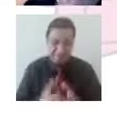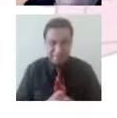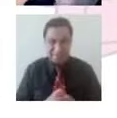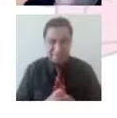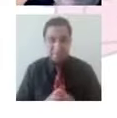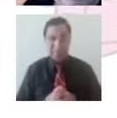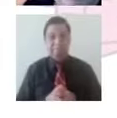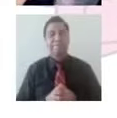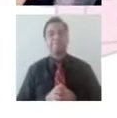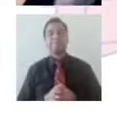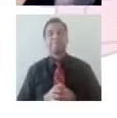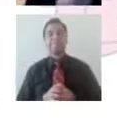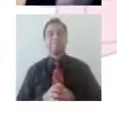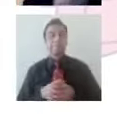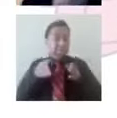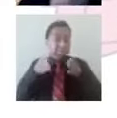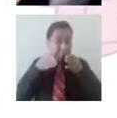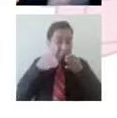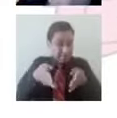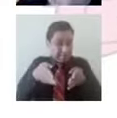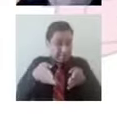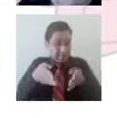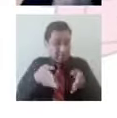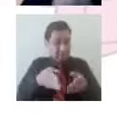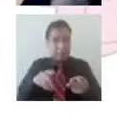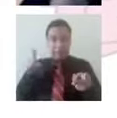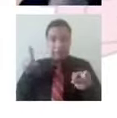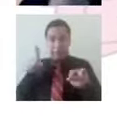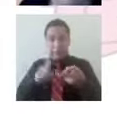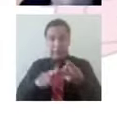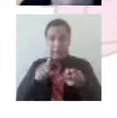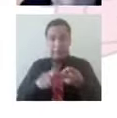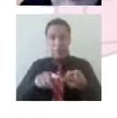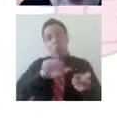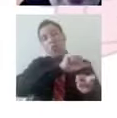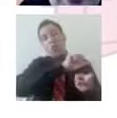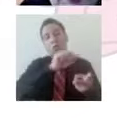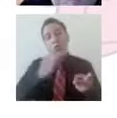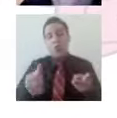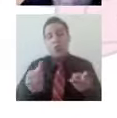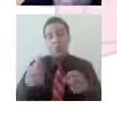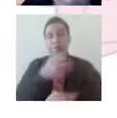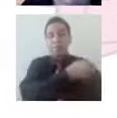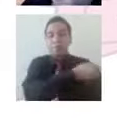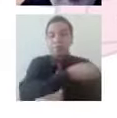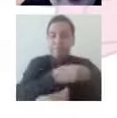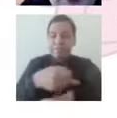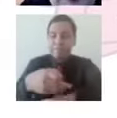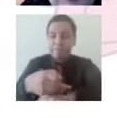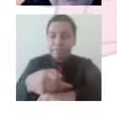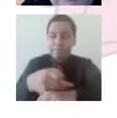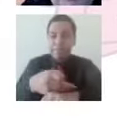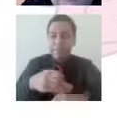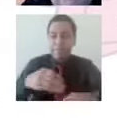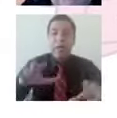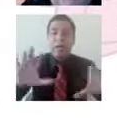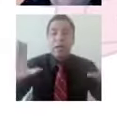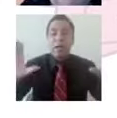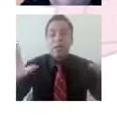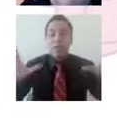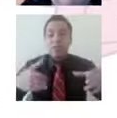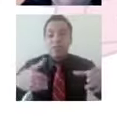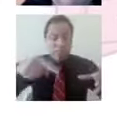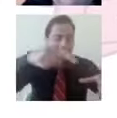como muy específicos, muy coloquiales, podemos ir comprendiendo que la familia pues va a ser ese espacio en donde nosotros,